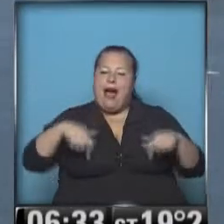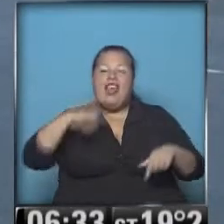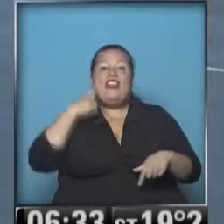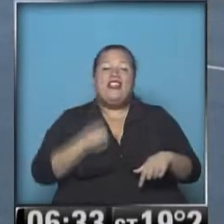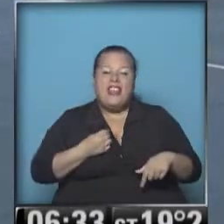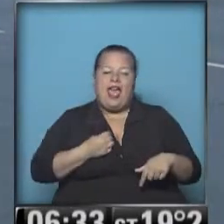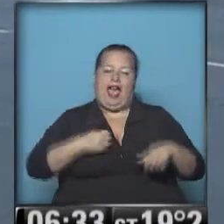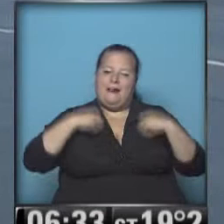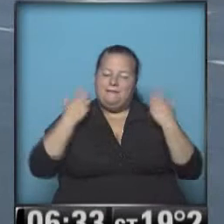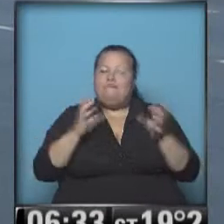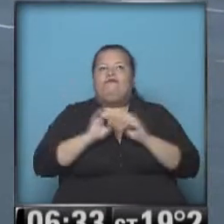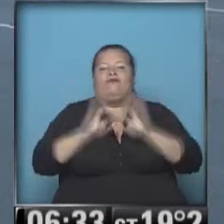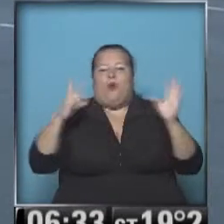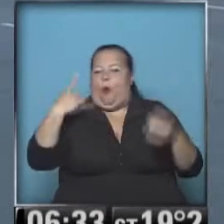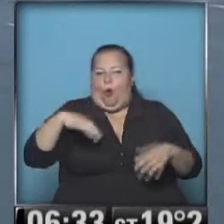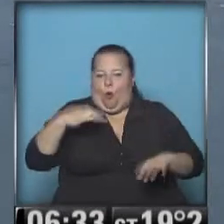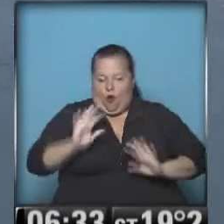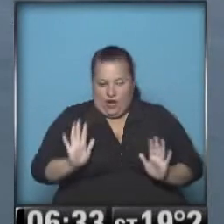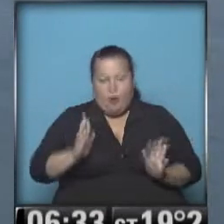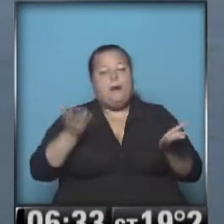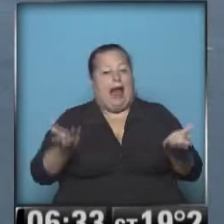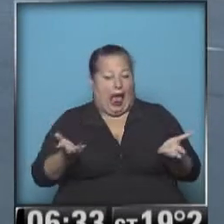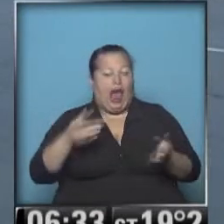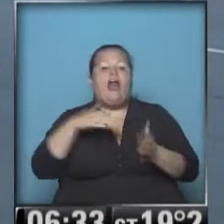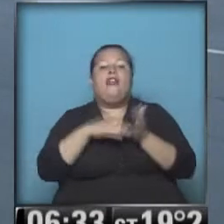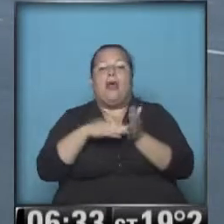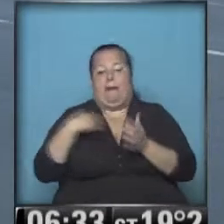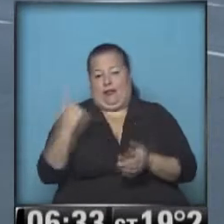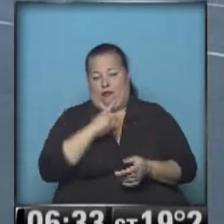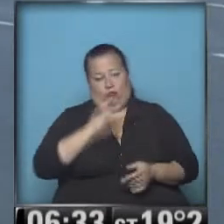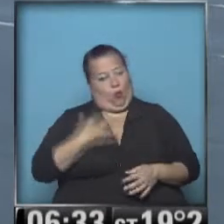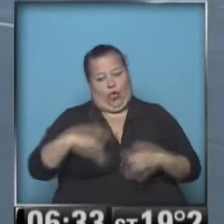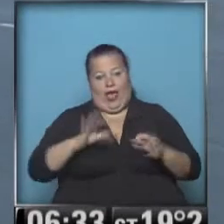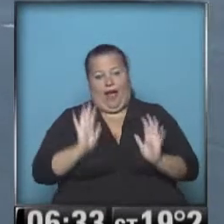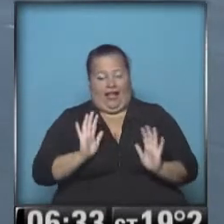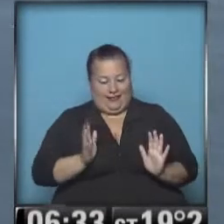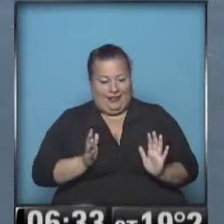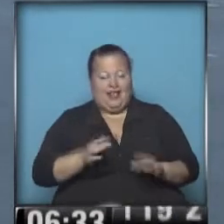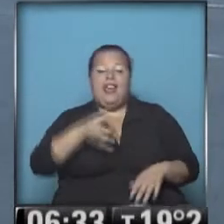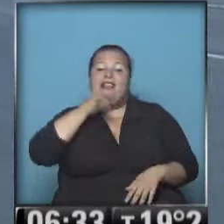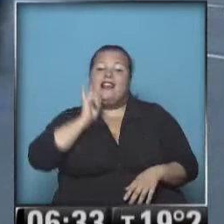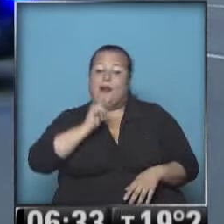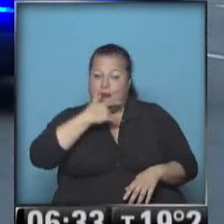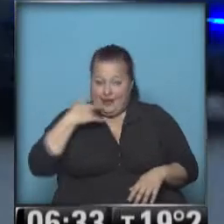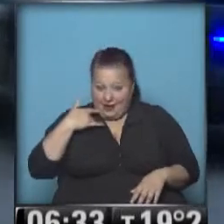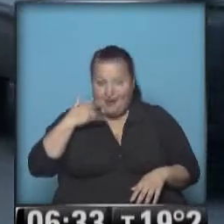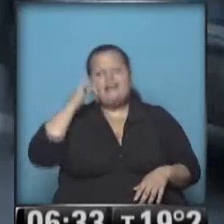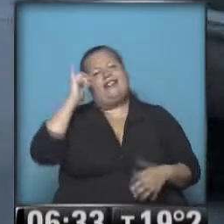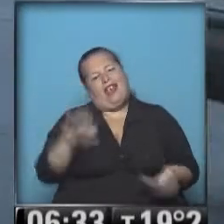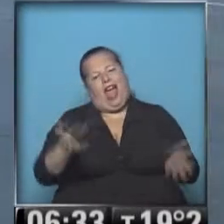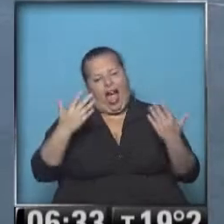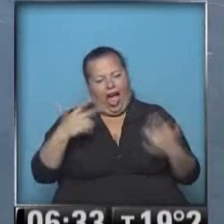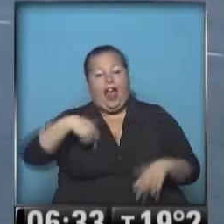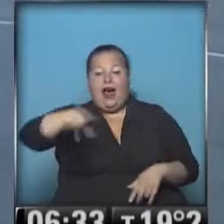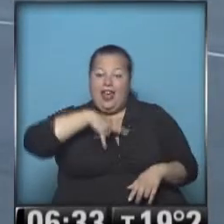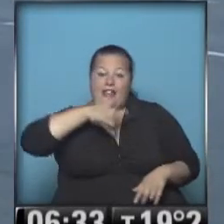día mágico y único. Pero obvio que todo depende de nosotros para que así sea. ¿Desayunamos algo rico? Sí, dale, que